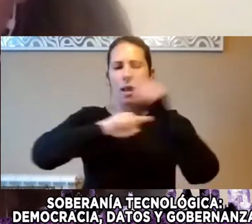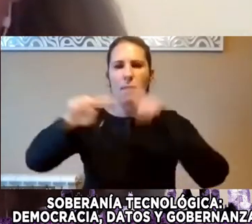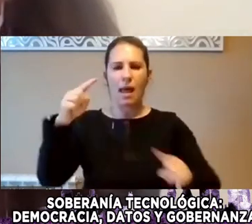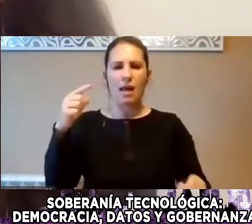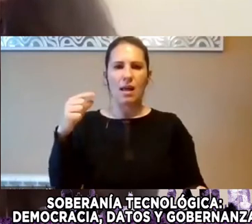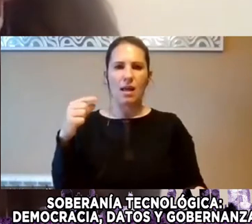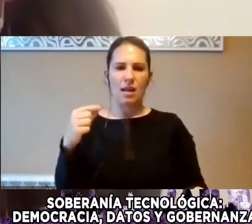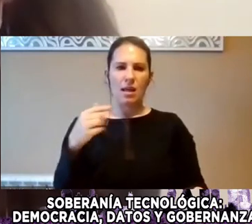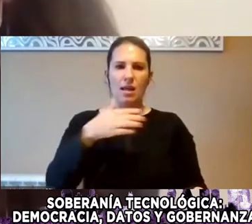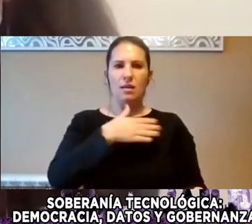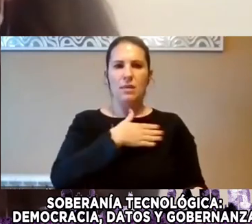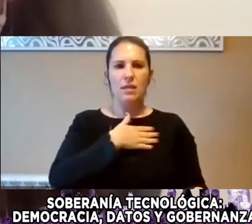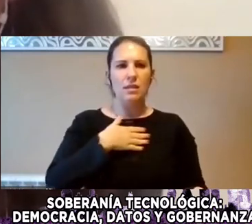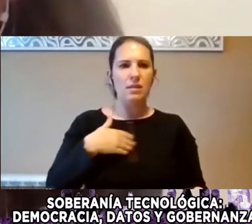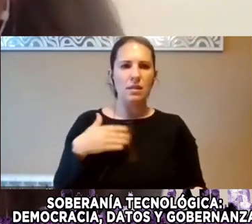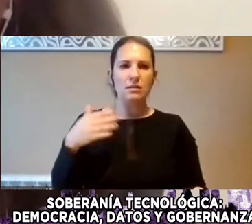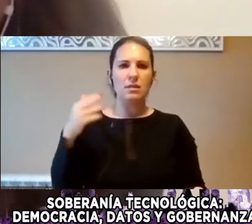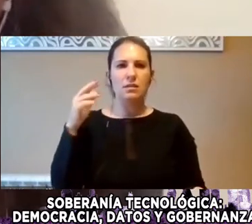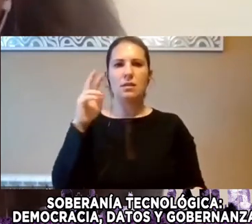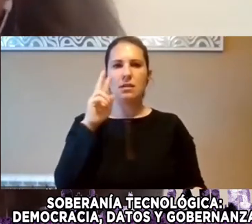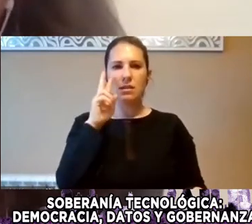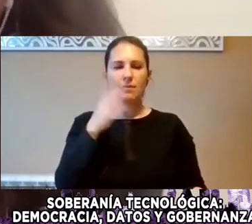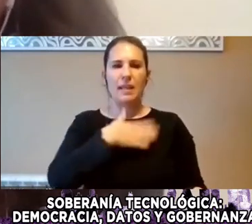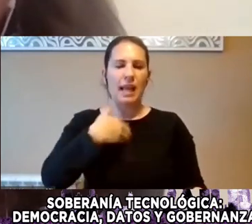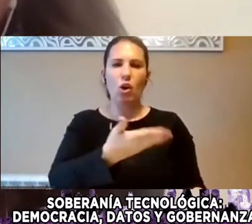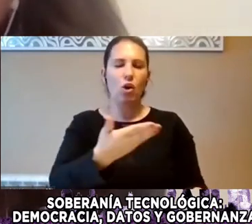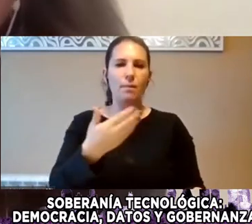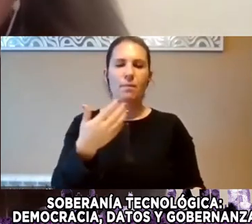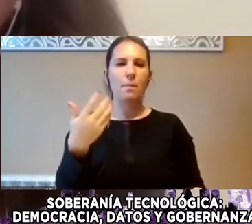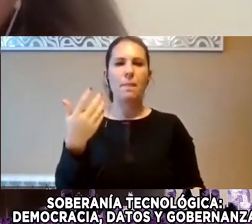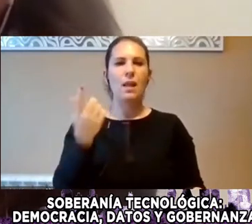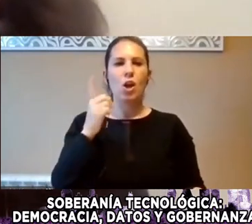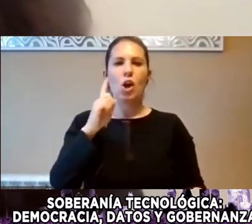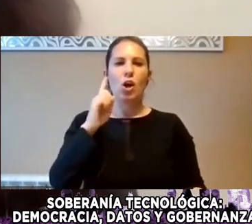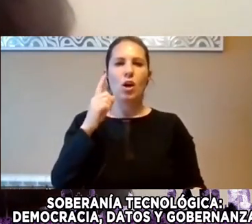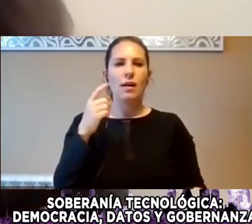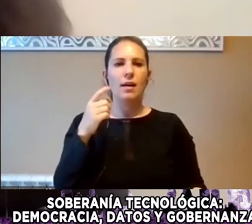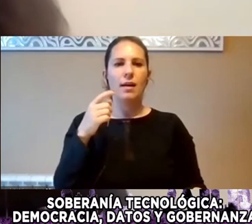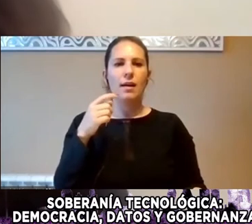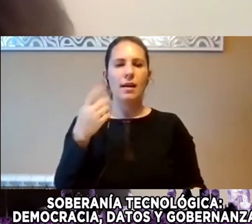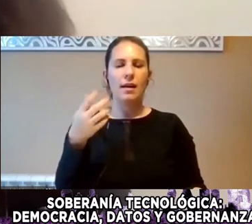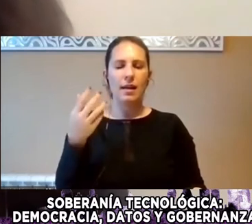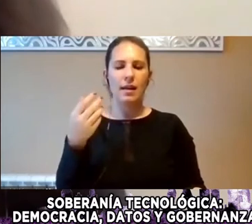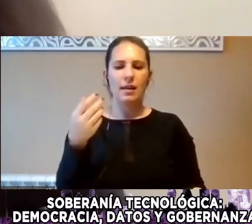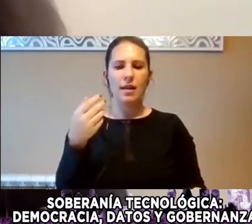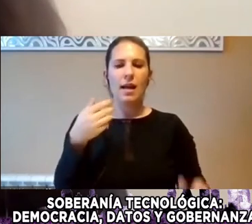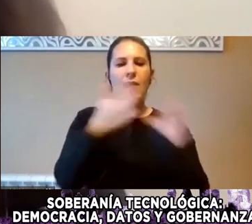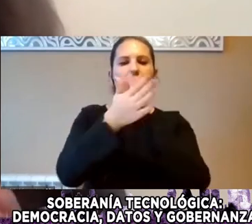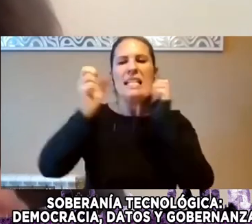No No No Describir Sin Sin Proponer Soluciones